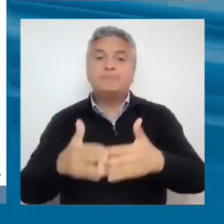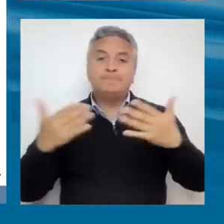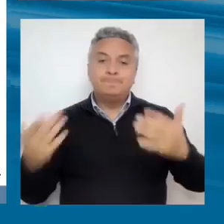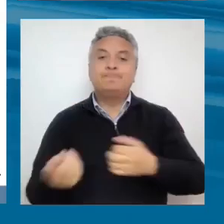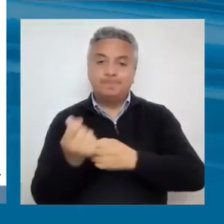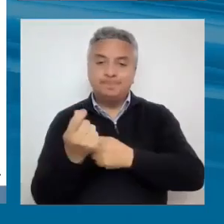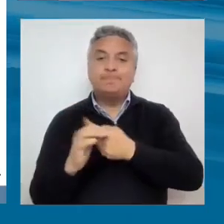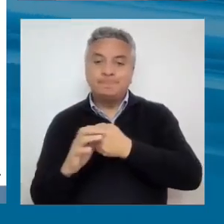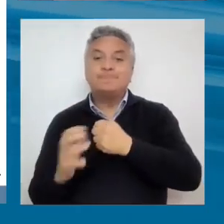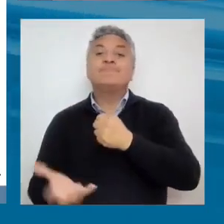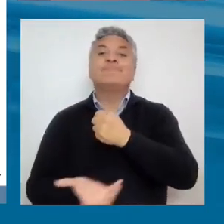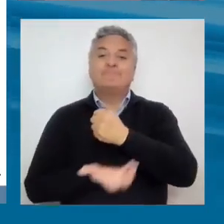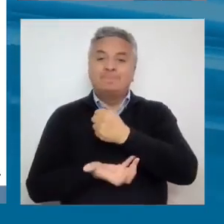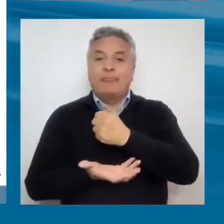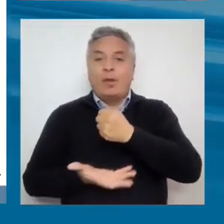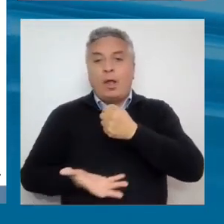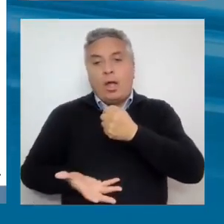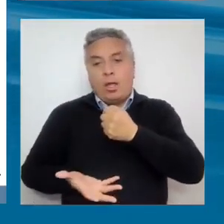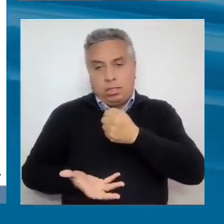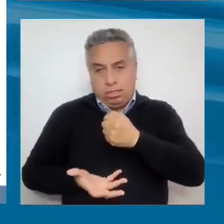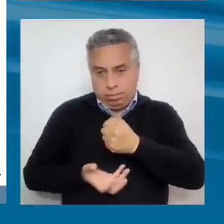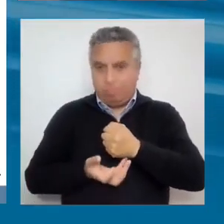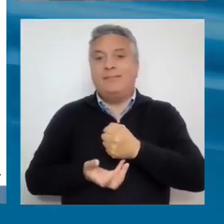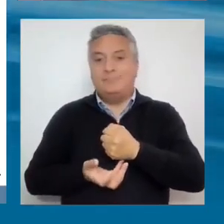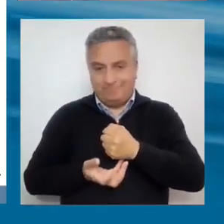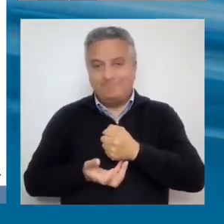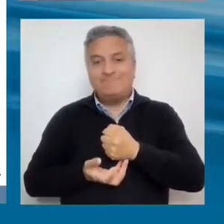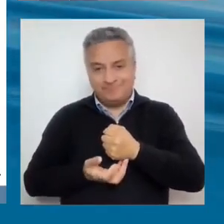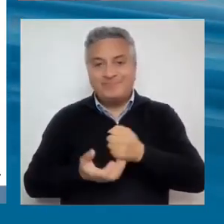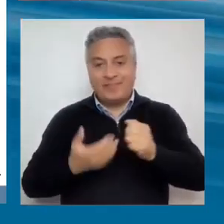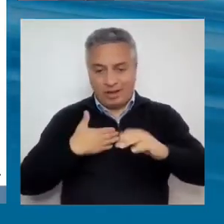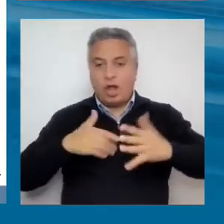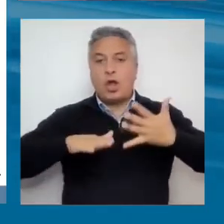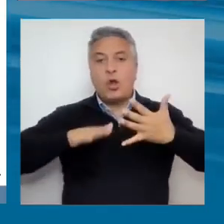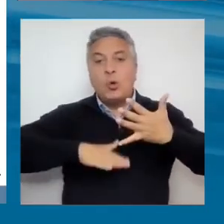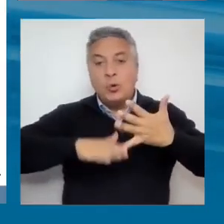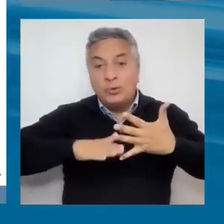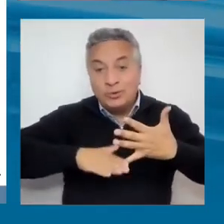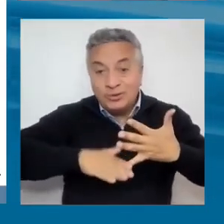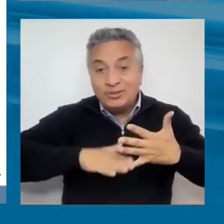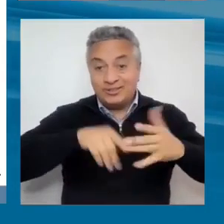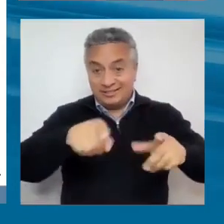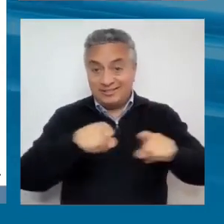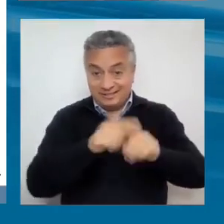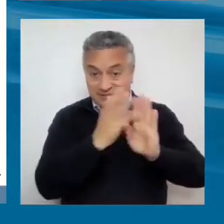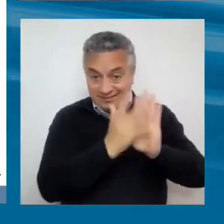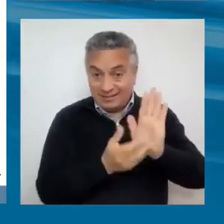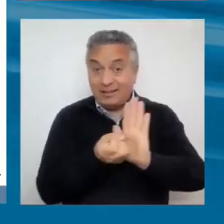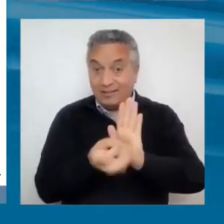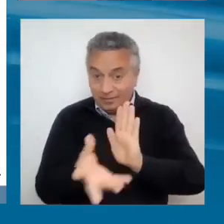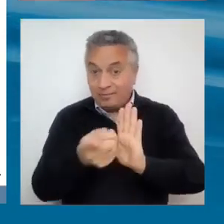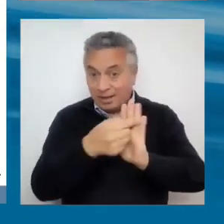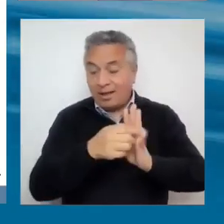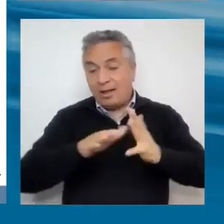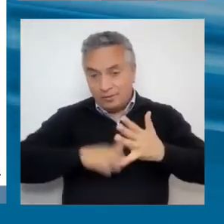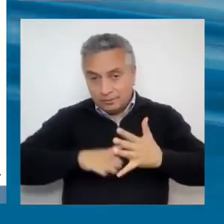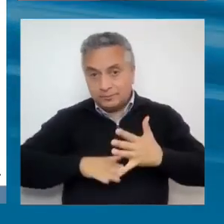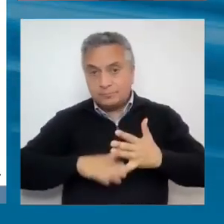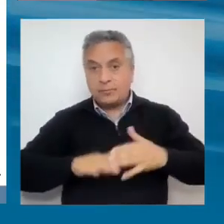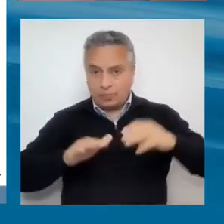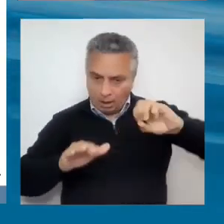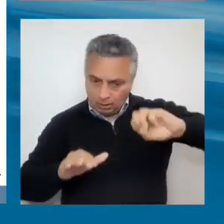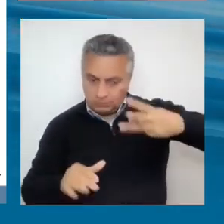del financiamiento, que es lo que tenemos en el último capítulo del reporte. Y el tema transversal, que es el de la tercera trampa, es la